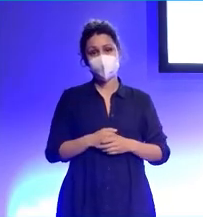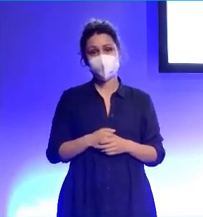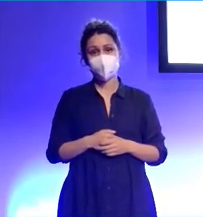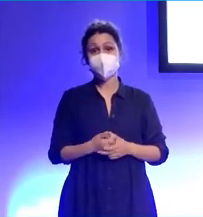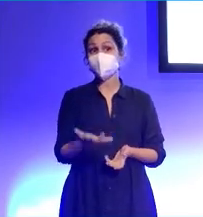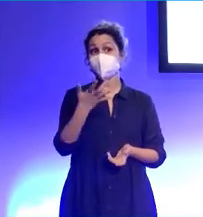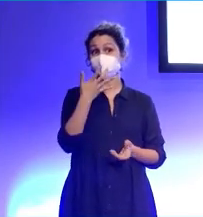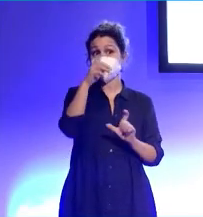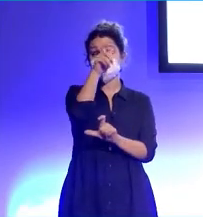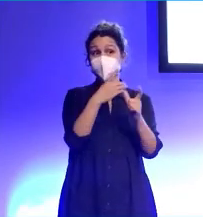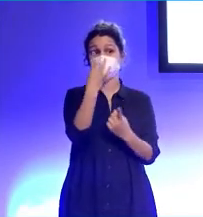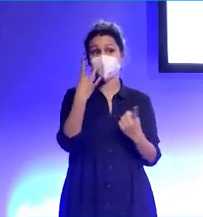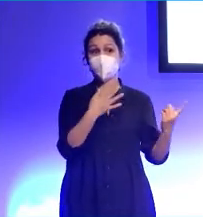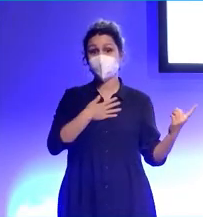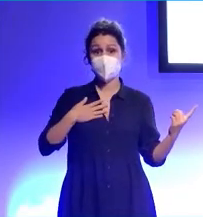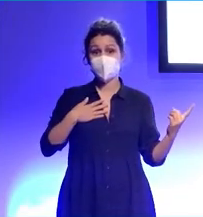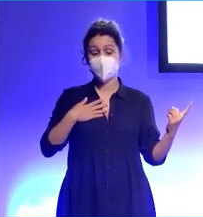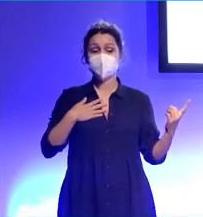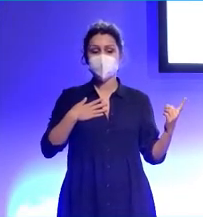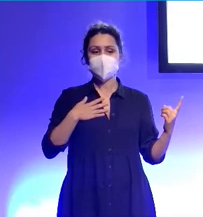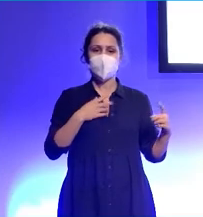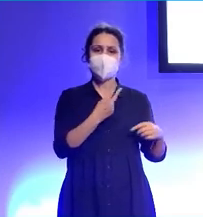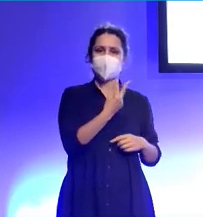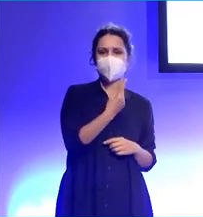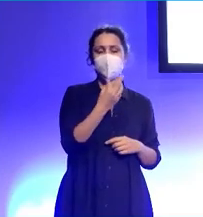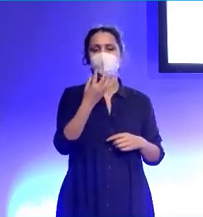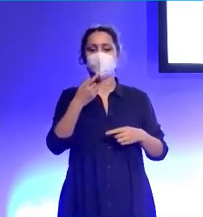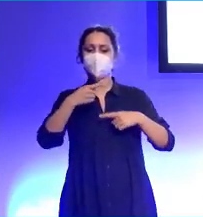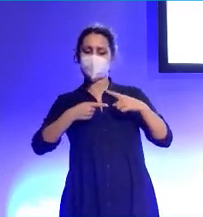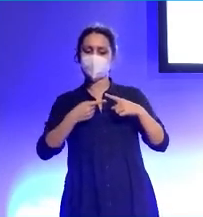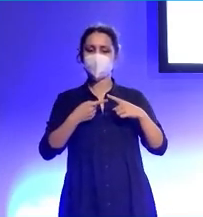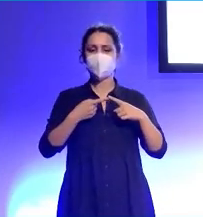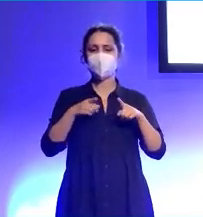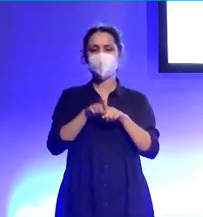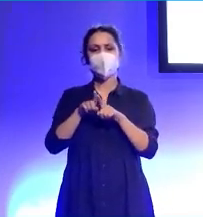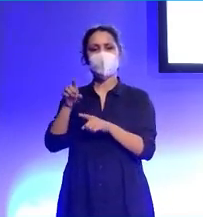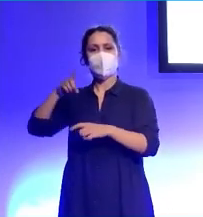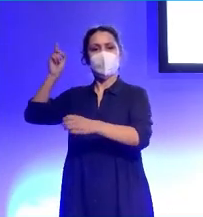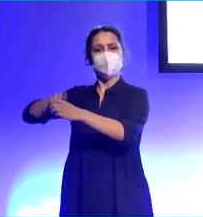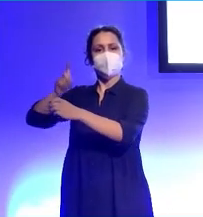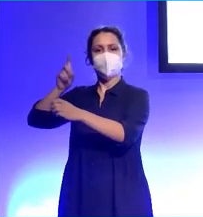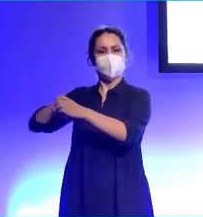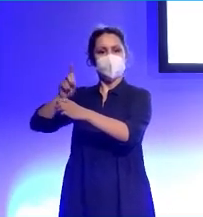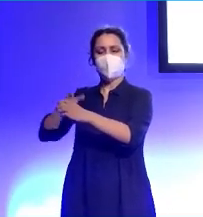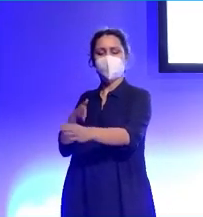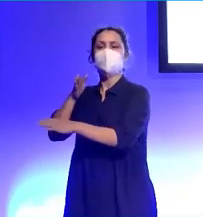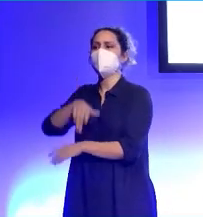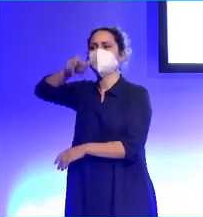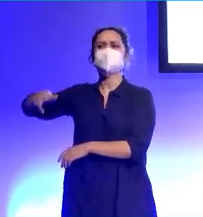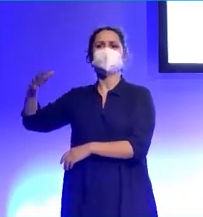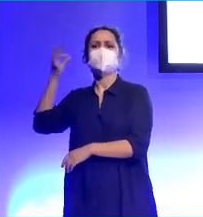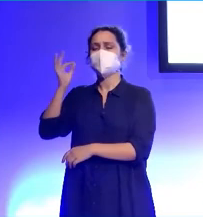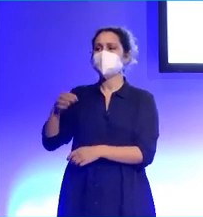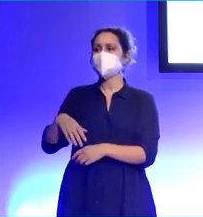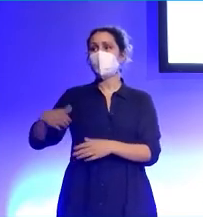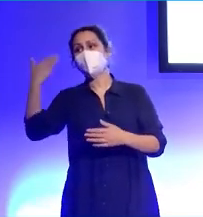Si alguien quiere tener pareja, formar una familia, no se va a una discoteca y empieza a gritarle desconocidas quiero que